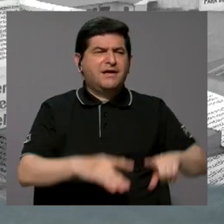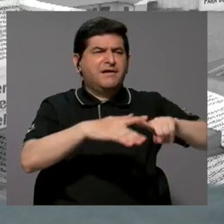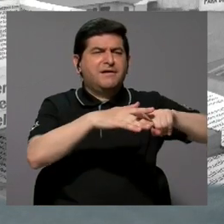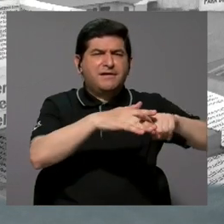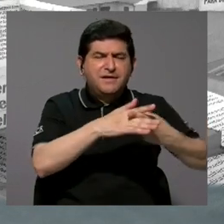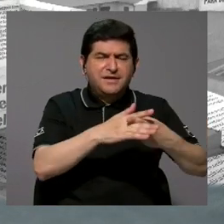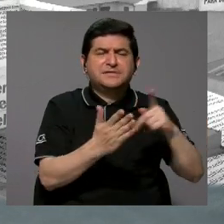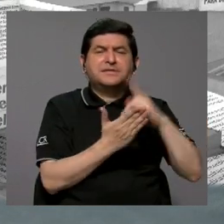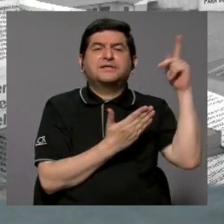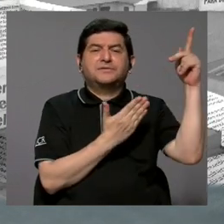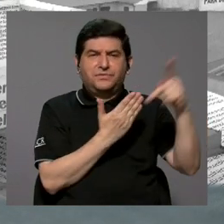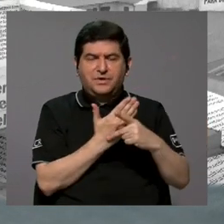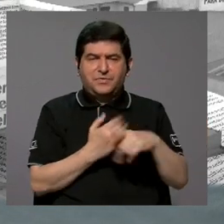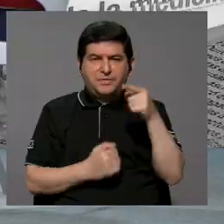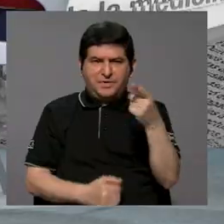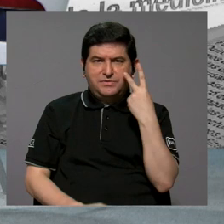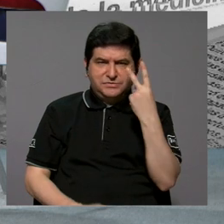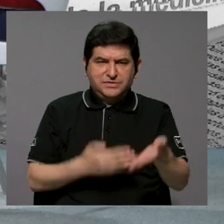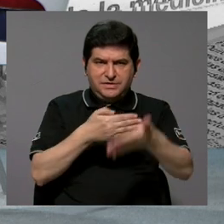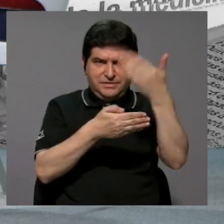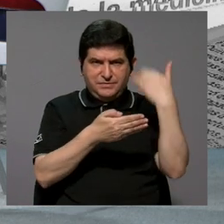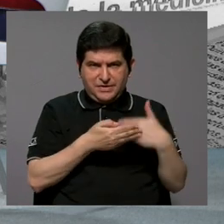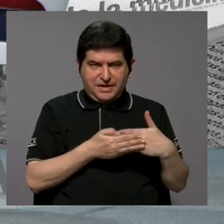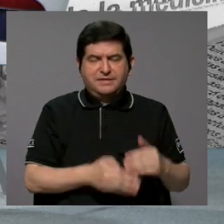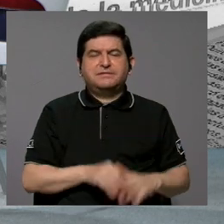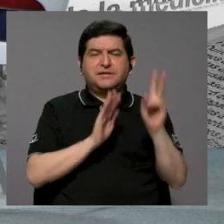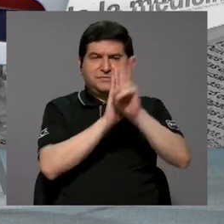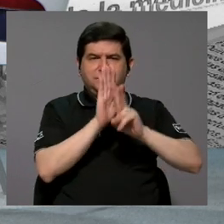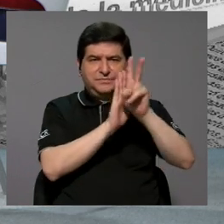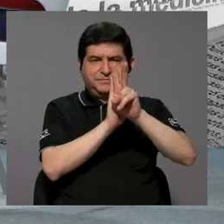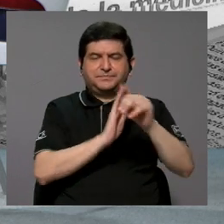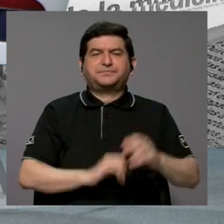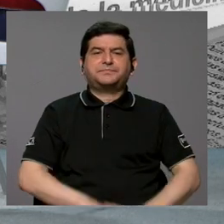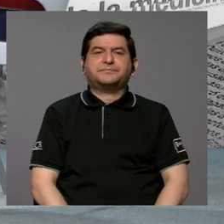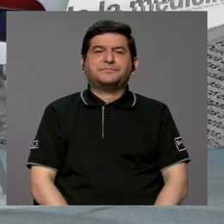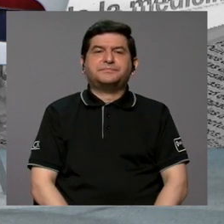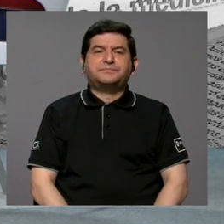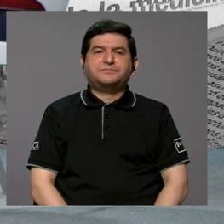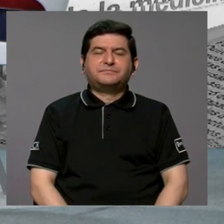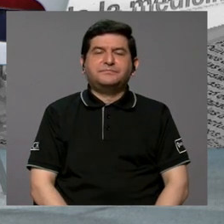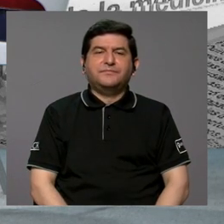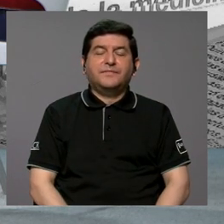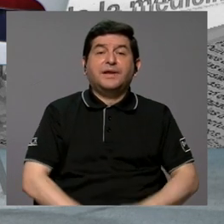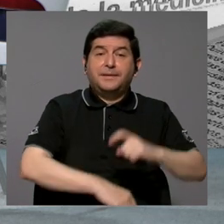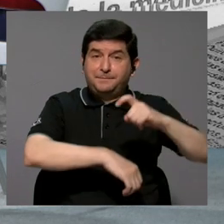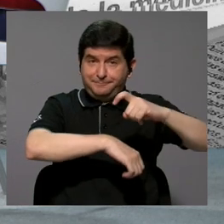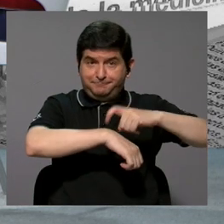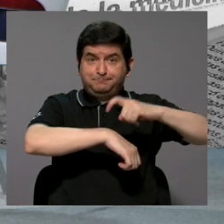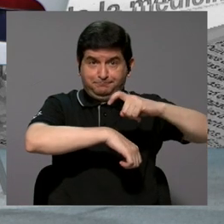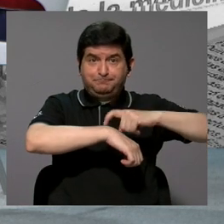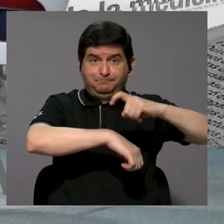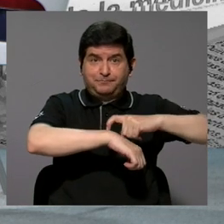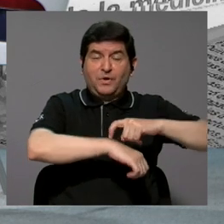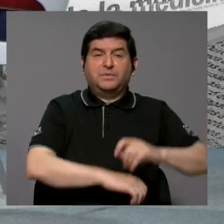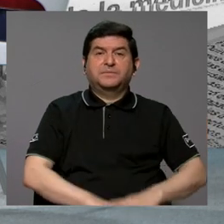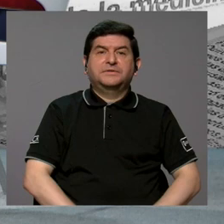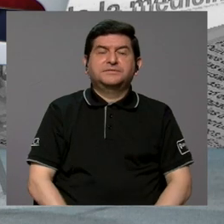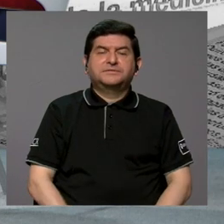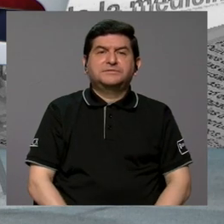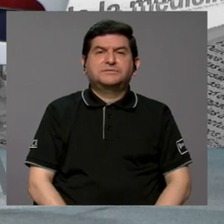iniciábamos este programa que ustedes pudieron ver en el video. ¿Es el momento de